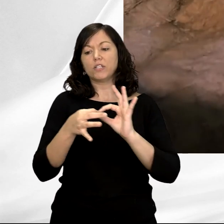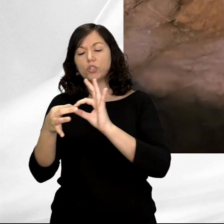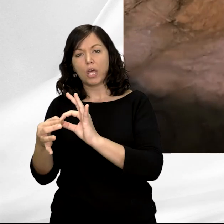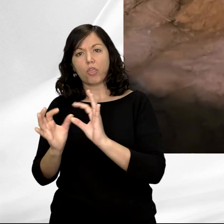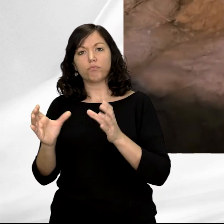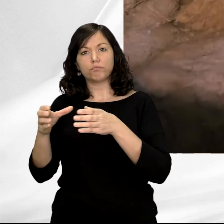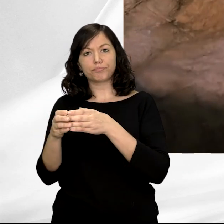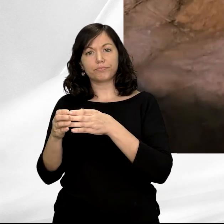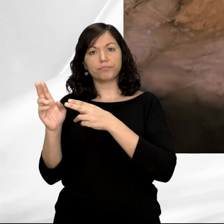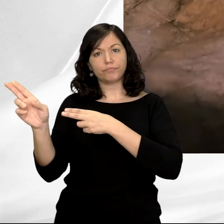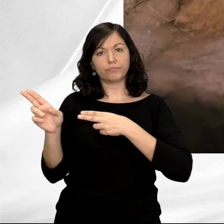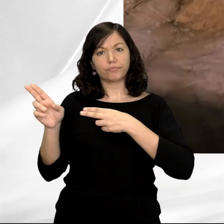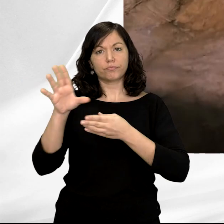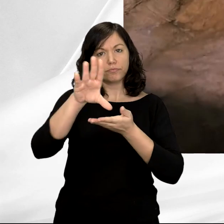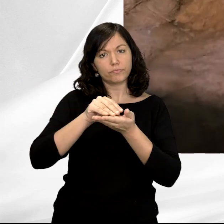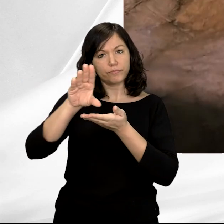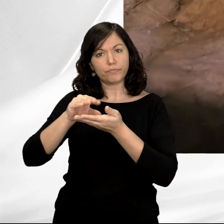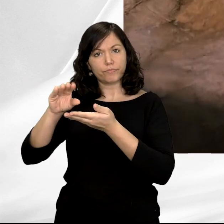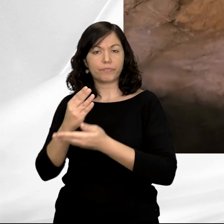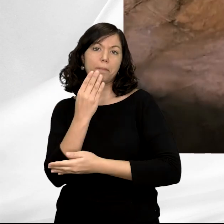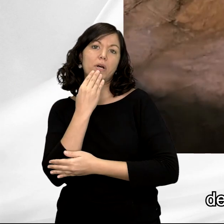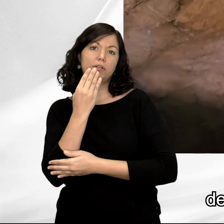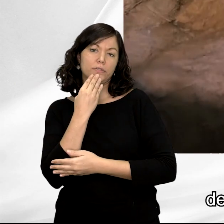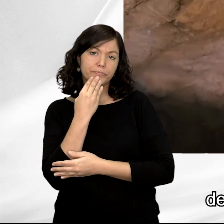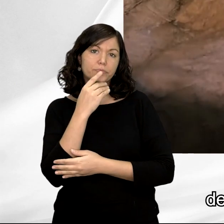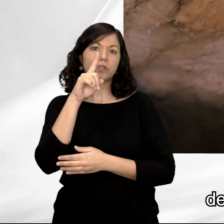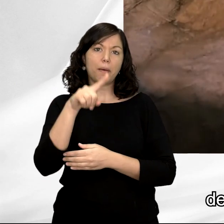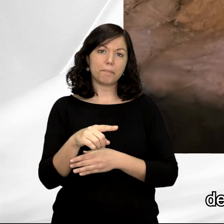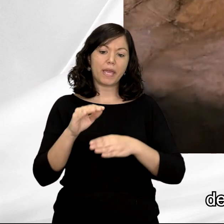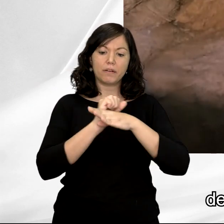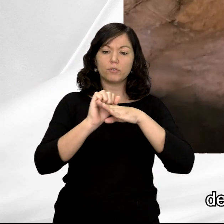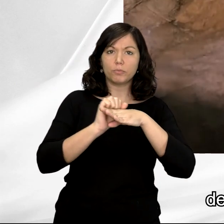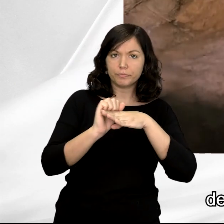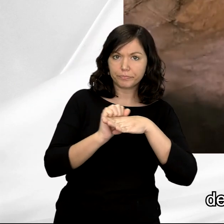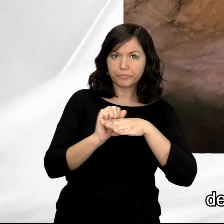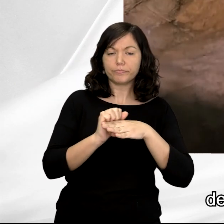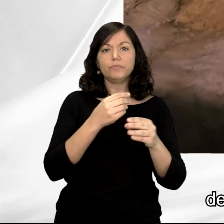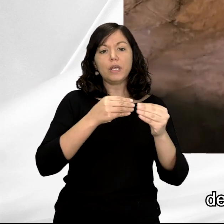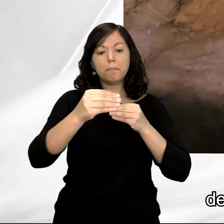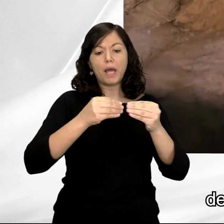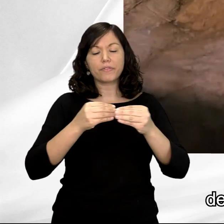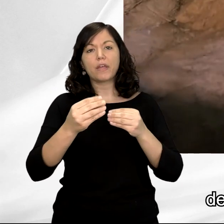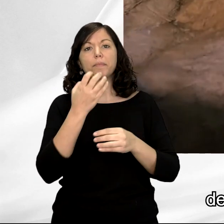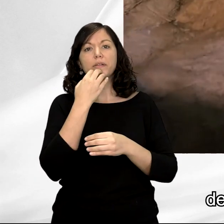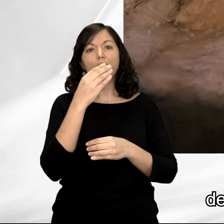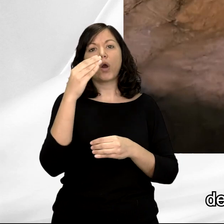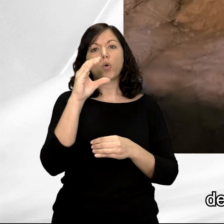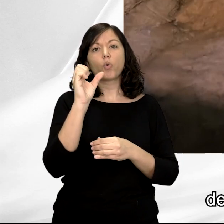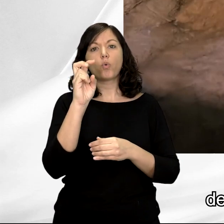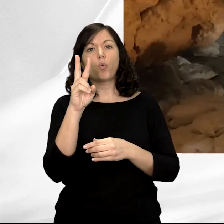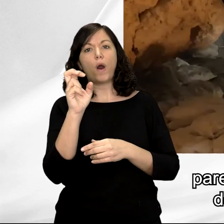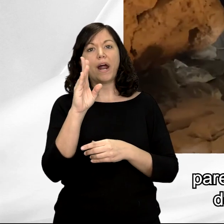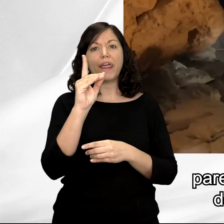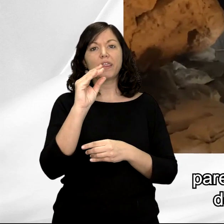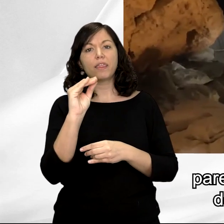a un grupo de cazadores-recolectores paleolíticos. Muchísima industria lítica, con presencia de materias primas como la cuarcita o el